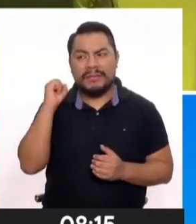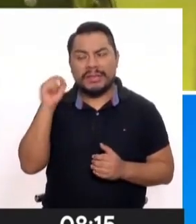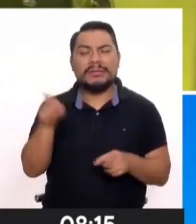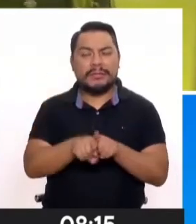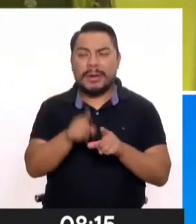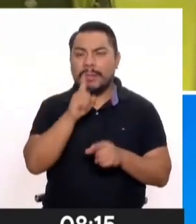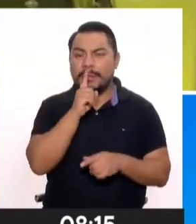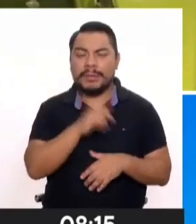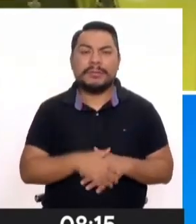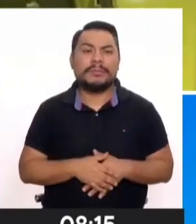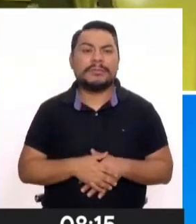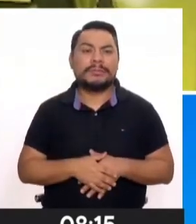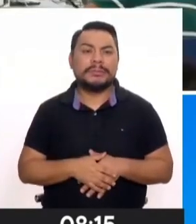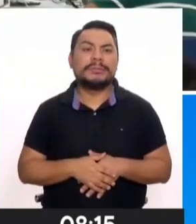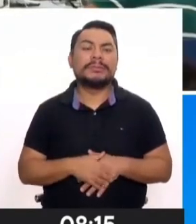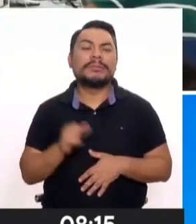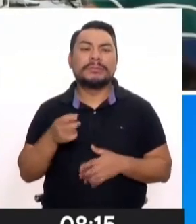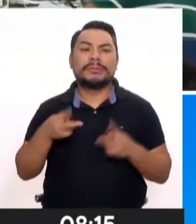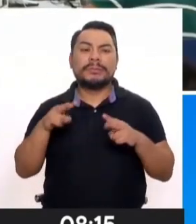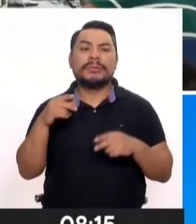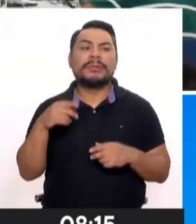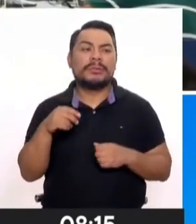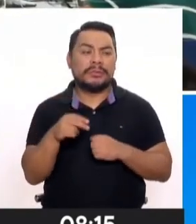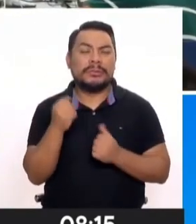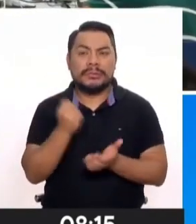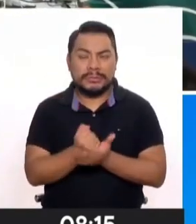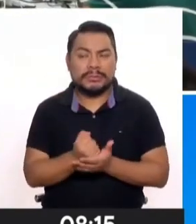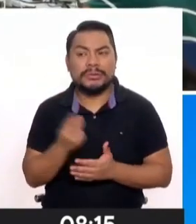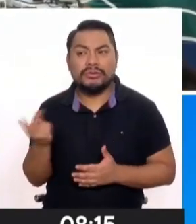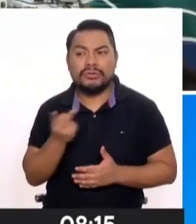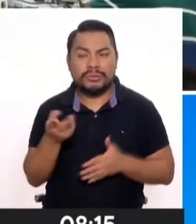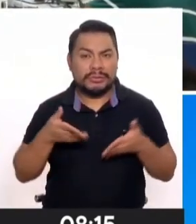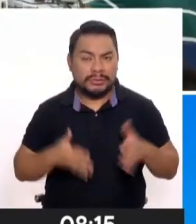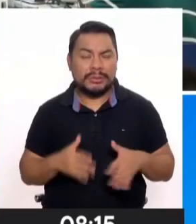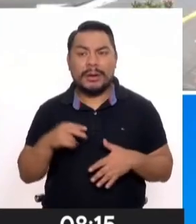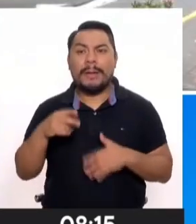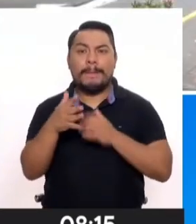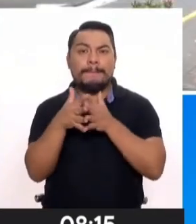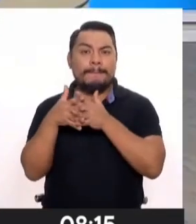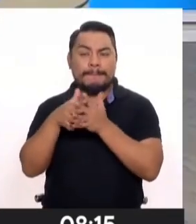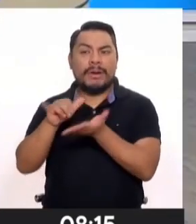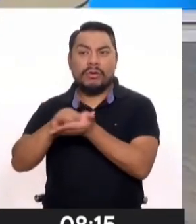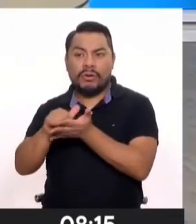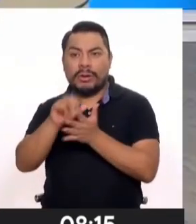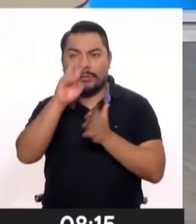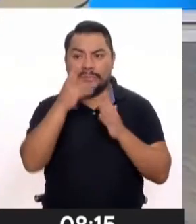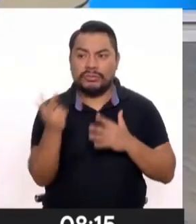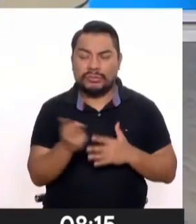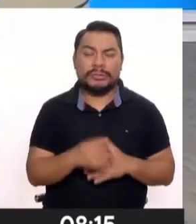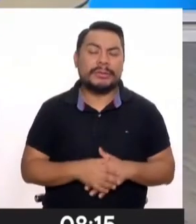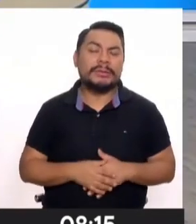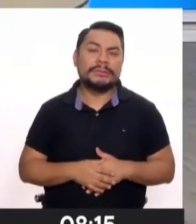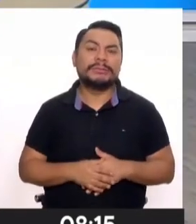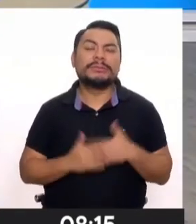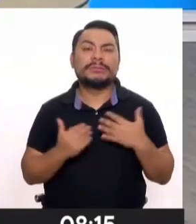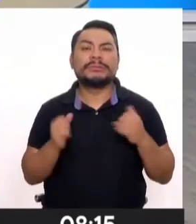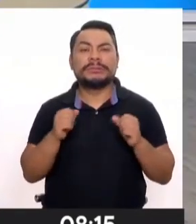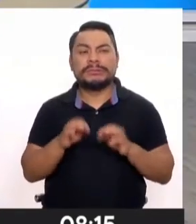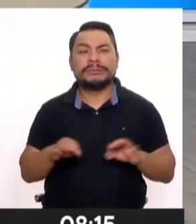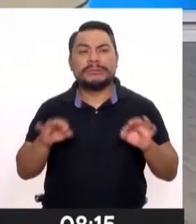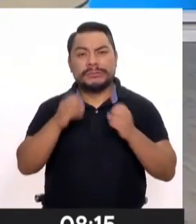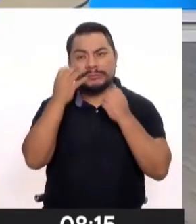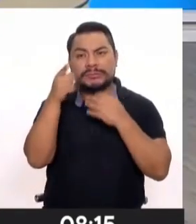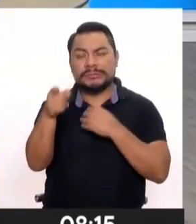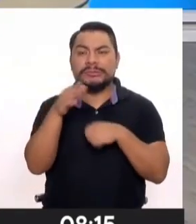a la doble nacionalidad, en todo caso. Ahora, usted nos señala de manera muy clara, y es importante decirlo también, esta